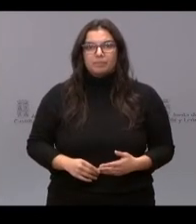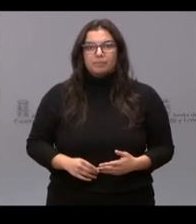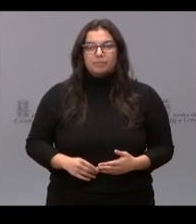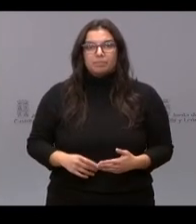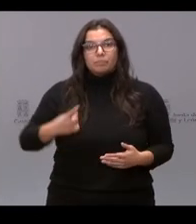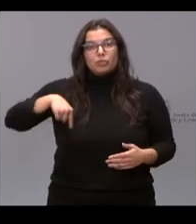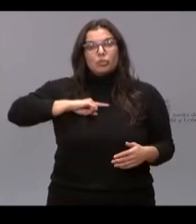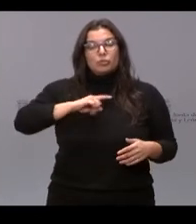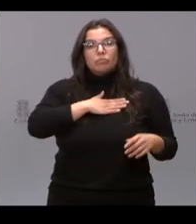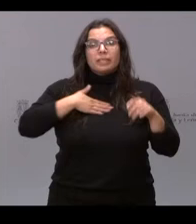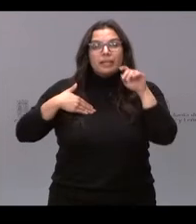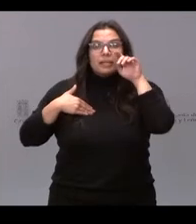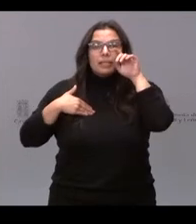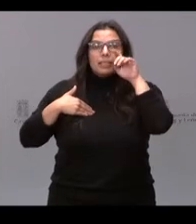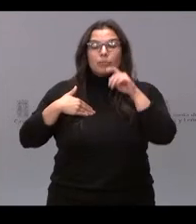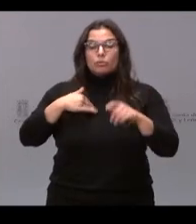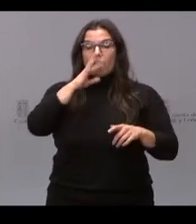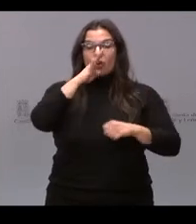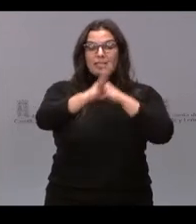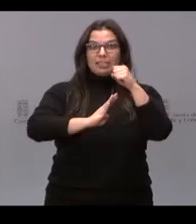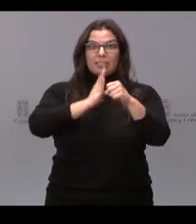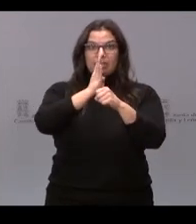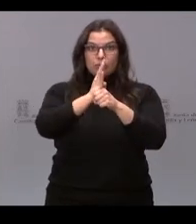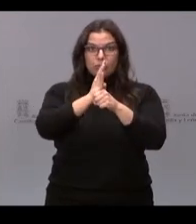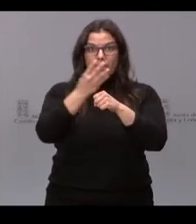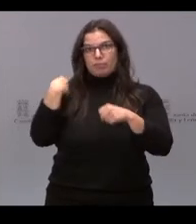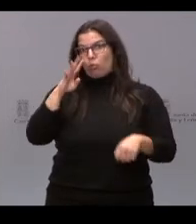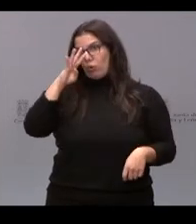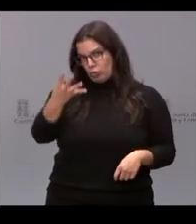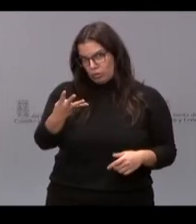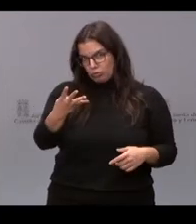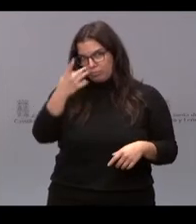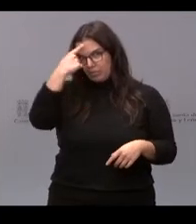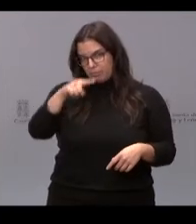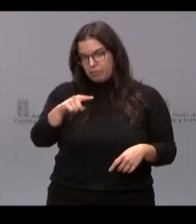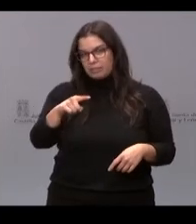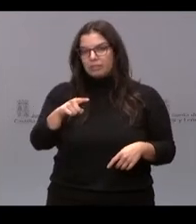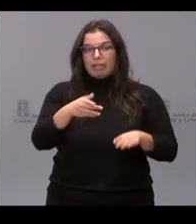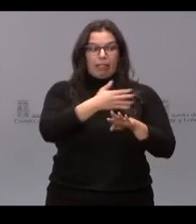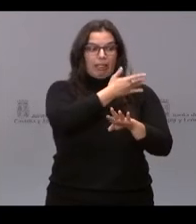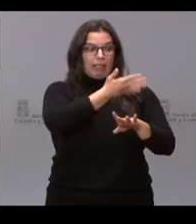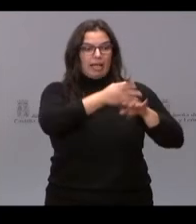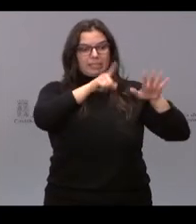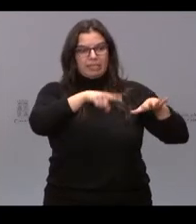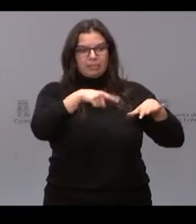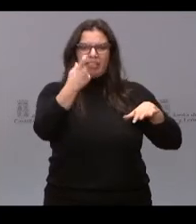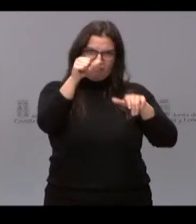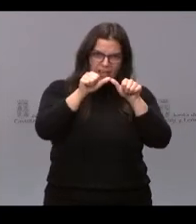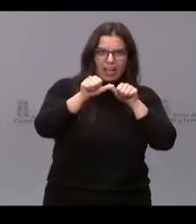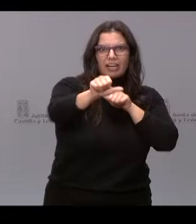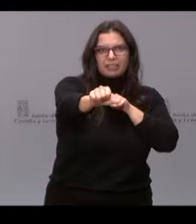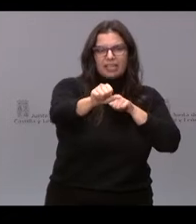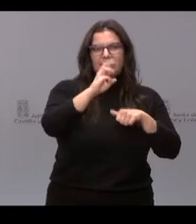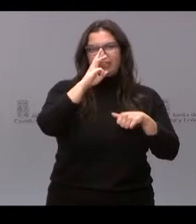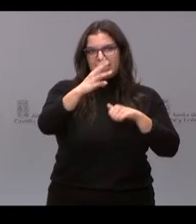Queremos, a lo largo de esta legislatura, las legislaturas son cuatro años, llevamos seis meses aproximadamente, con lo cual nos queda algo